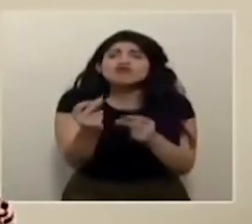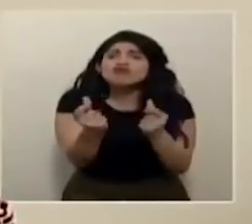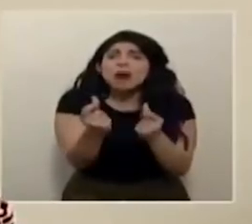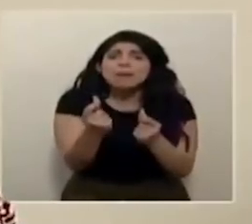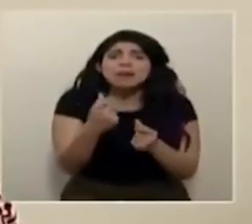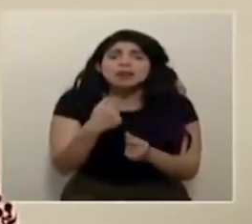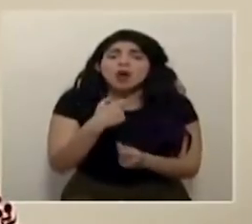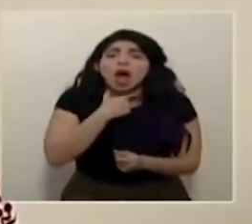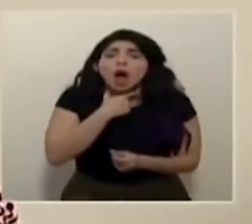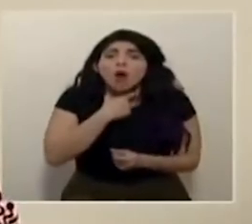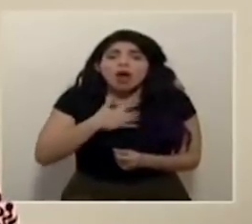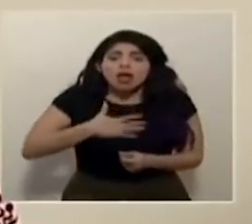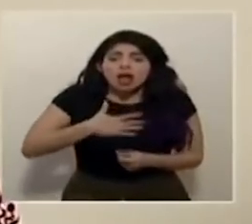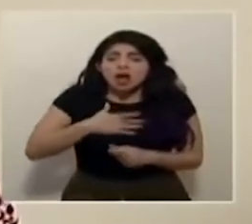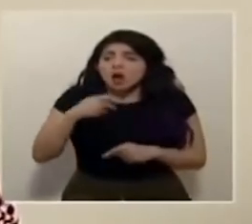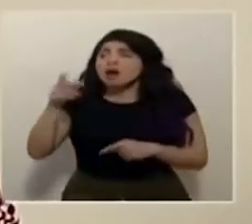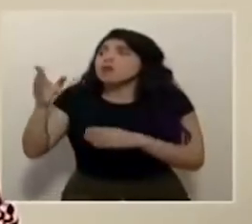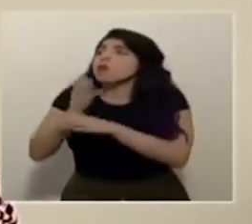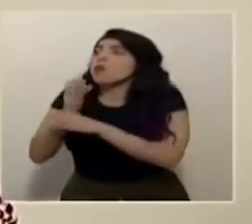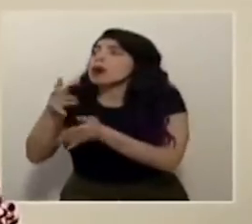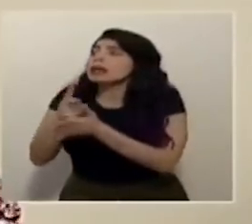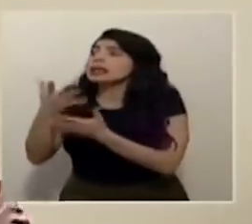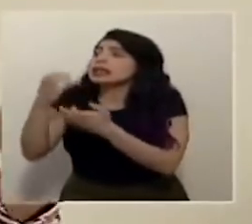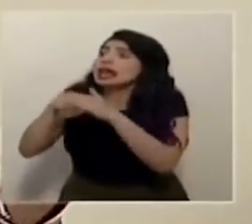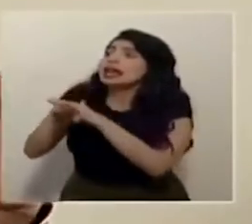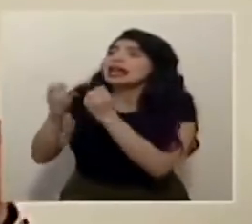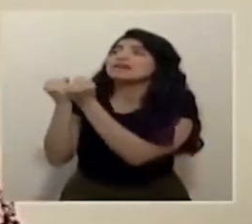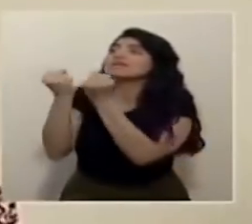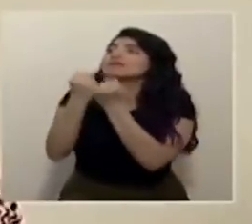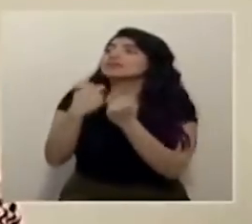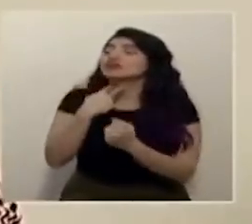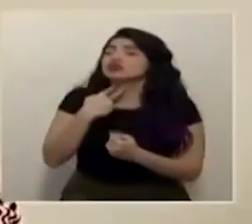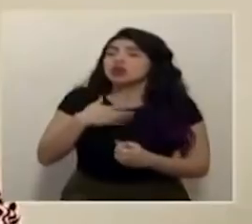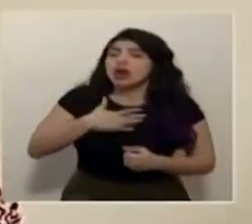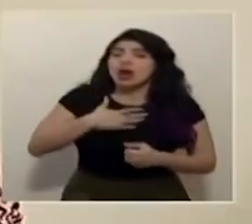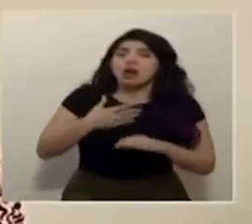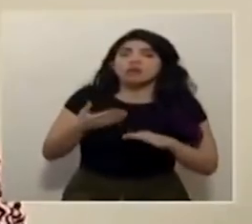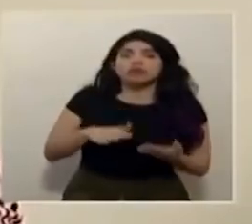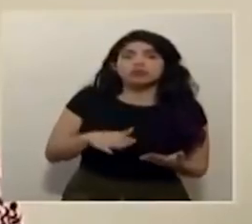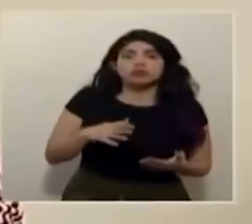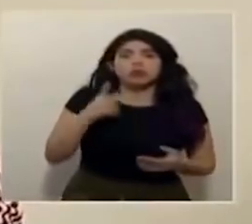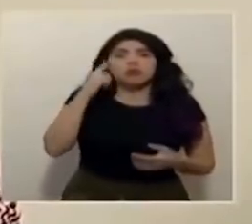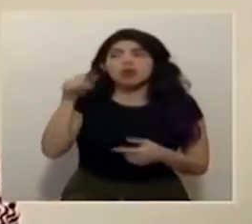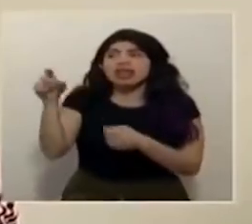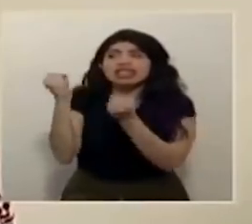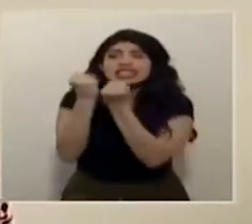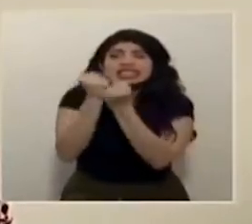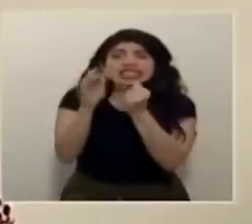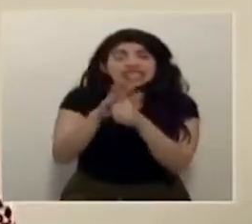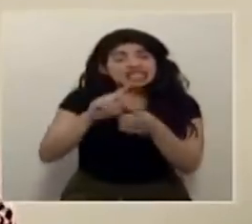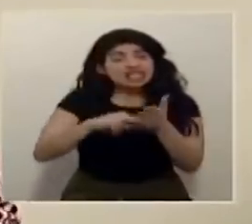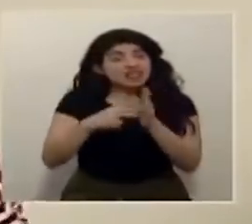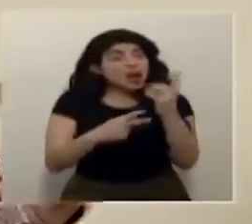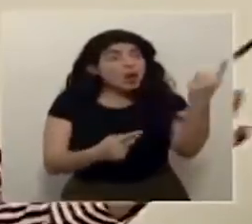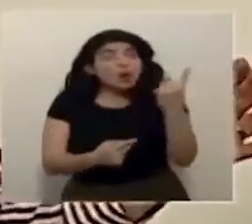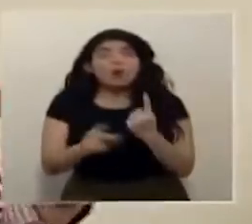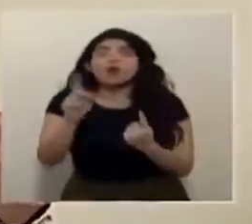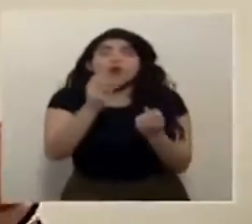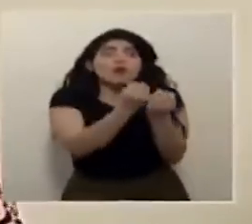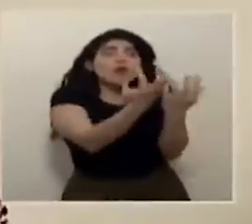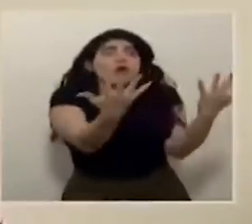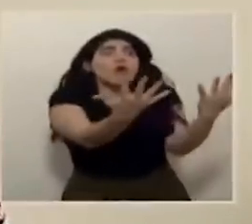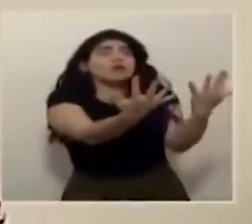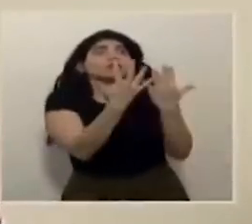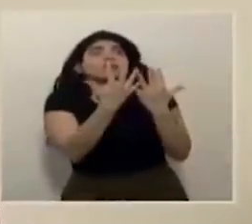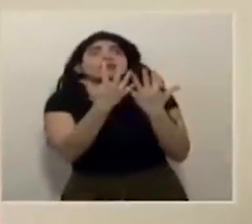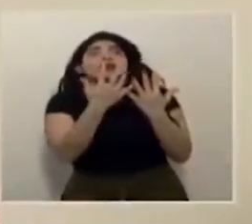tiene acceso a una unidad de cuidados intensivos porque ya no hay campo, porque están completamente saturadas. Y es que no es que llegue solo una persona, es que llegan muchas